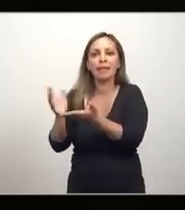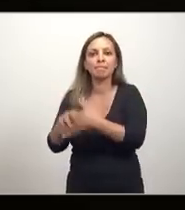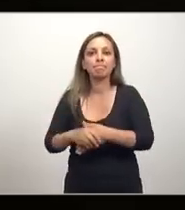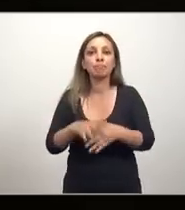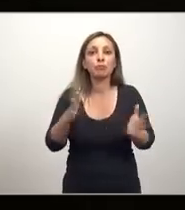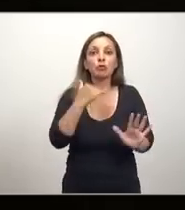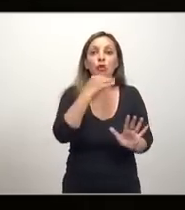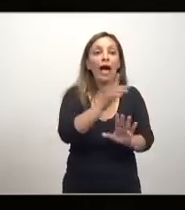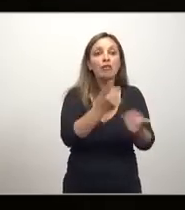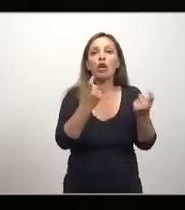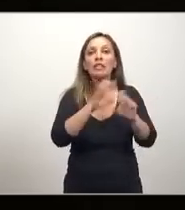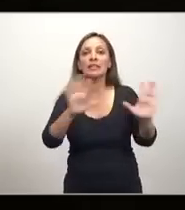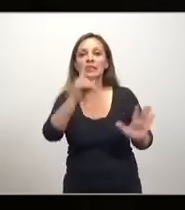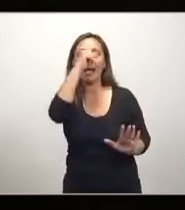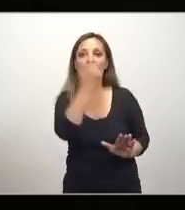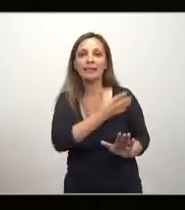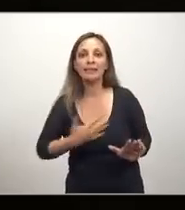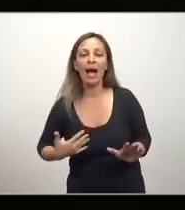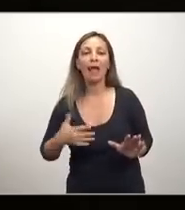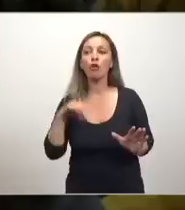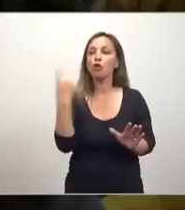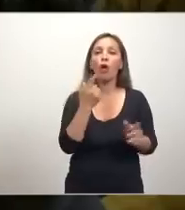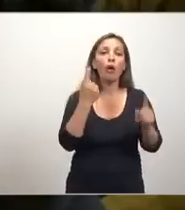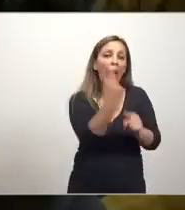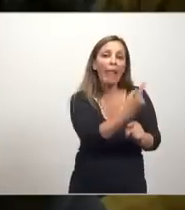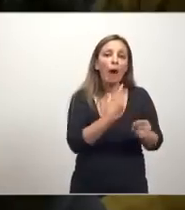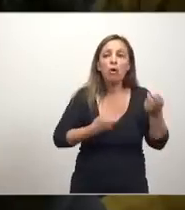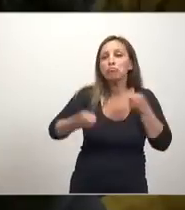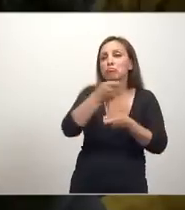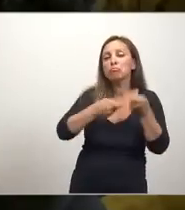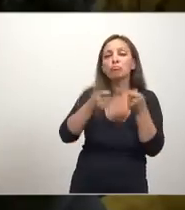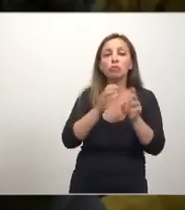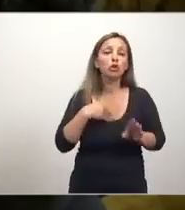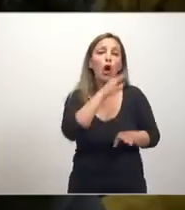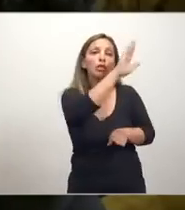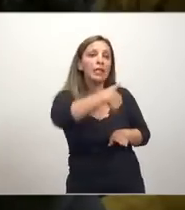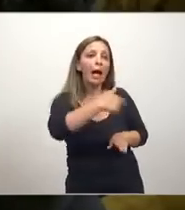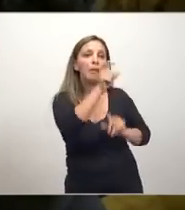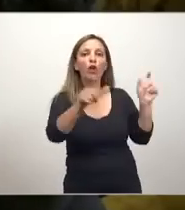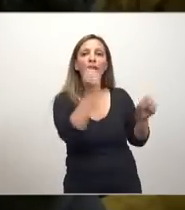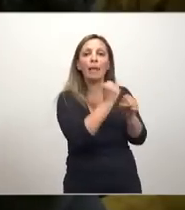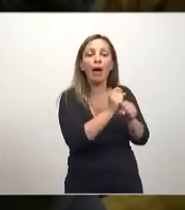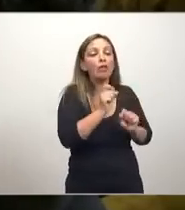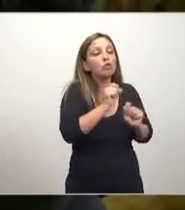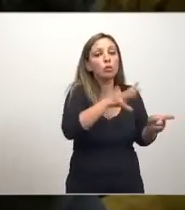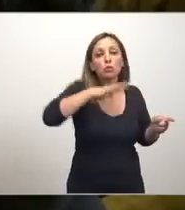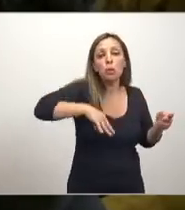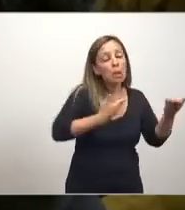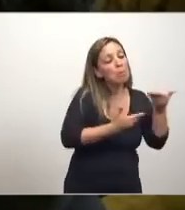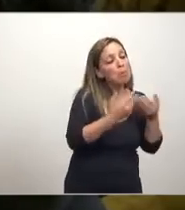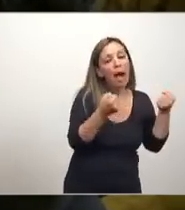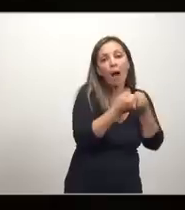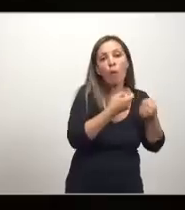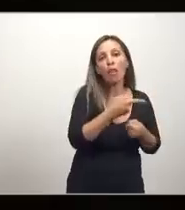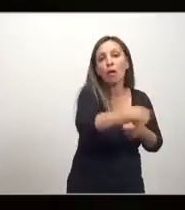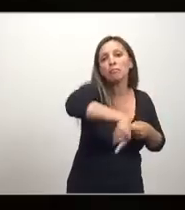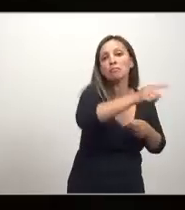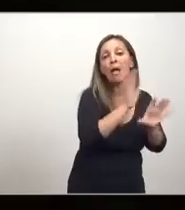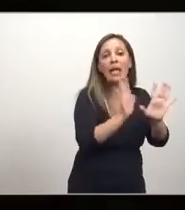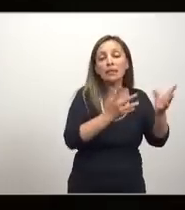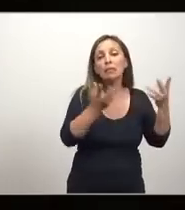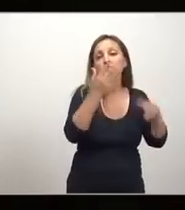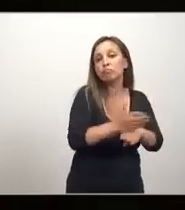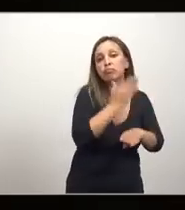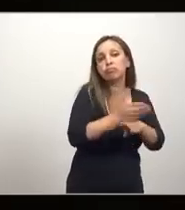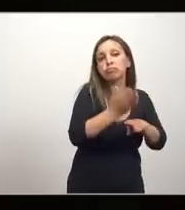intervención del Estado, microeconómicamente todo se arregla. Es decir, yo contrato trabajadores con sus salarios, consumen, y eso se mantiene siempre, la producción